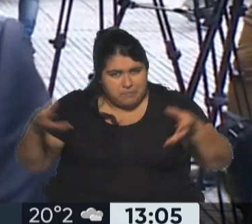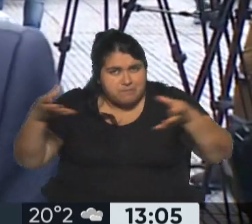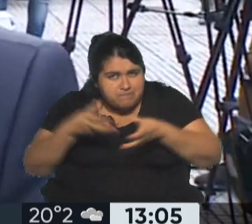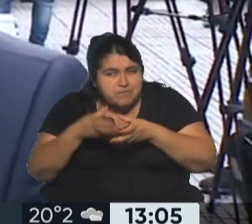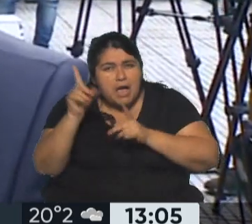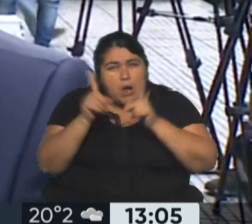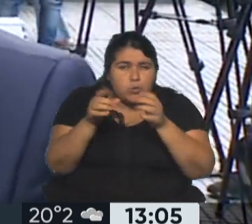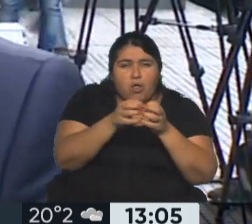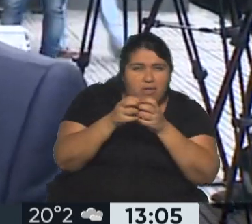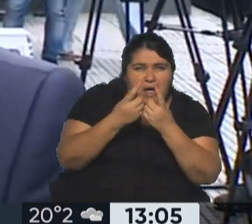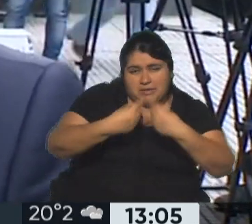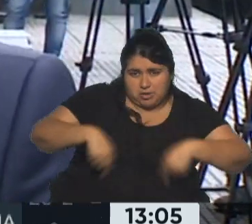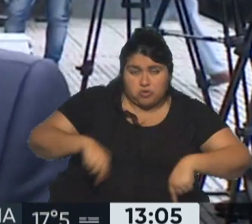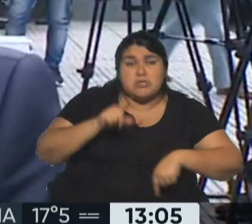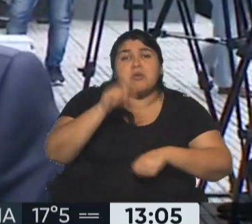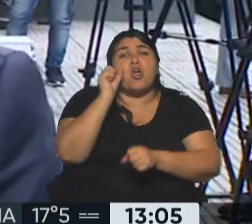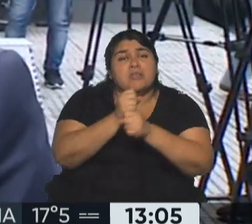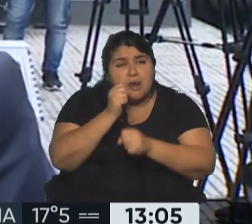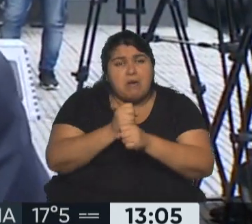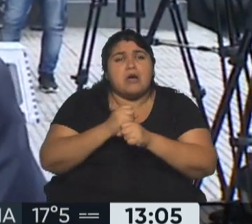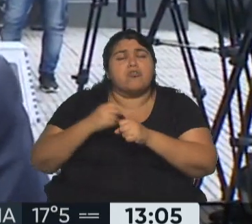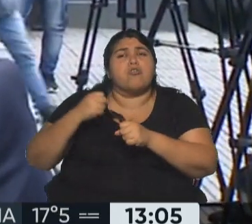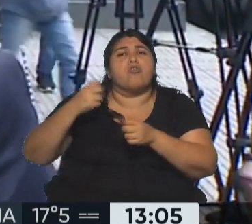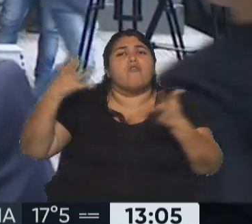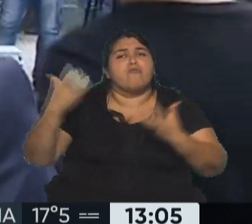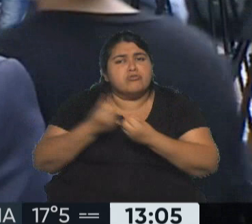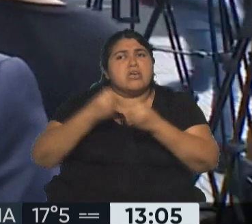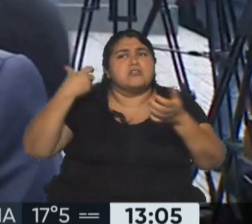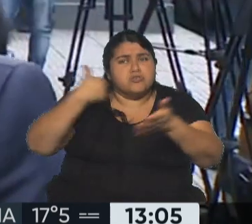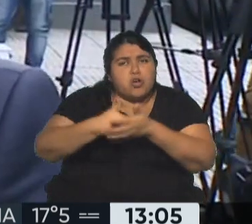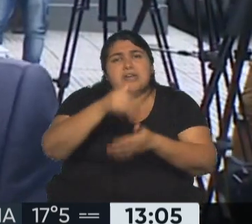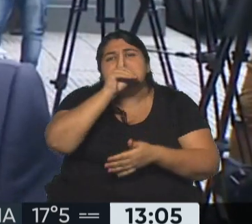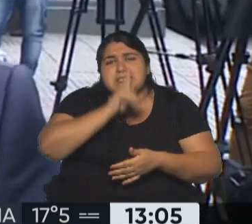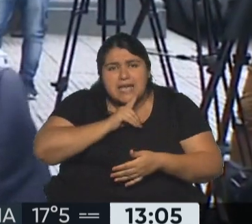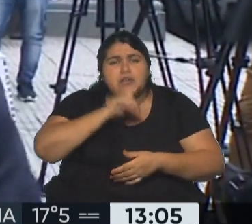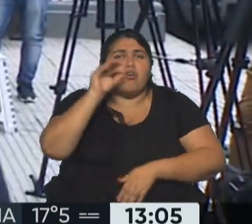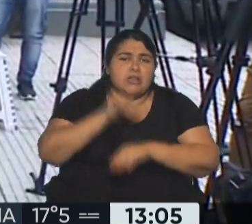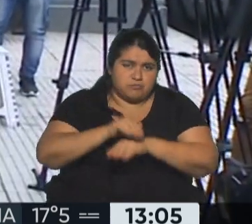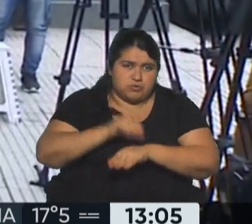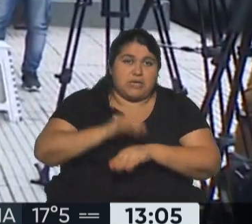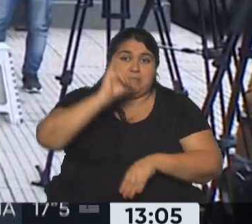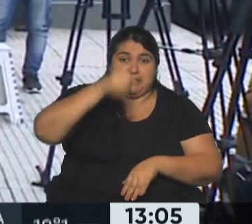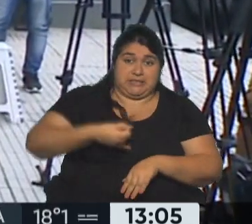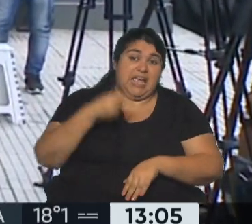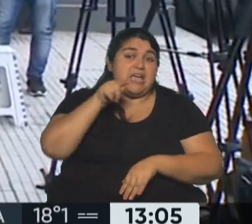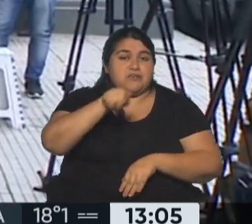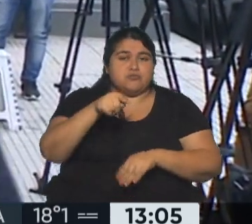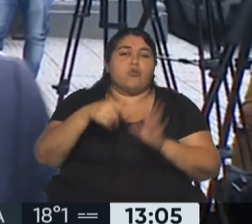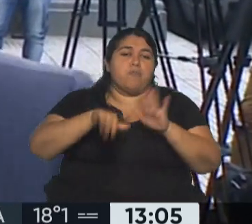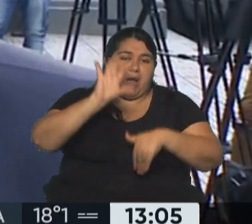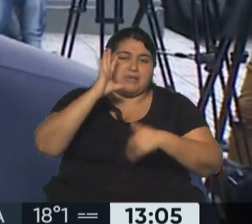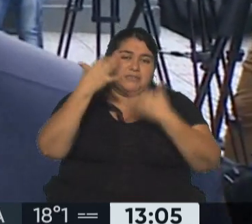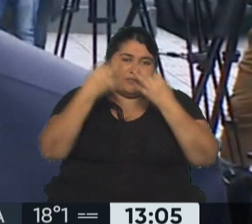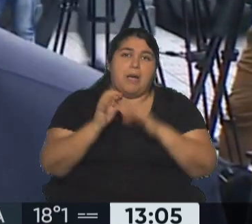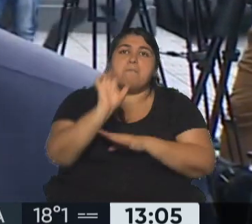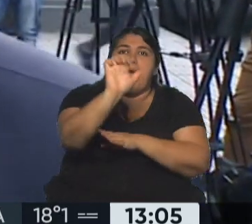algún tipo de debates, pero el trabajo que vienen haciendo las fundaciones es muy serio y responsable y que creo que eso va a quedar evidenciado